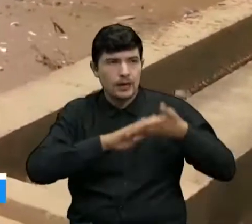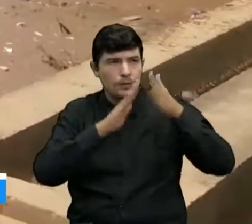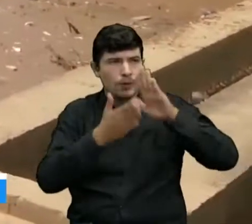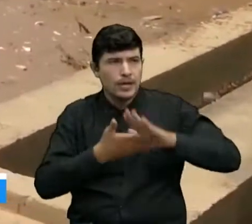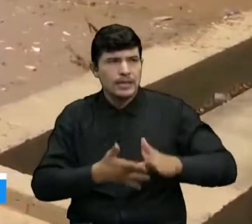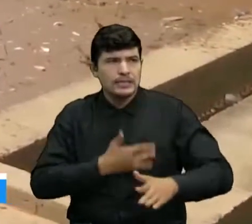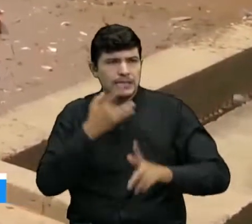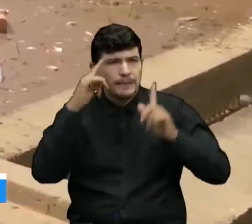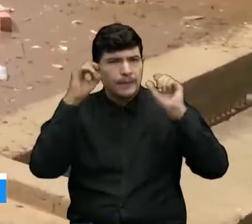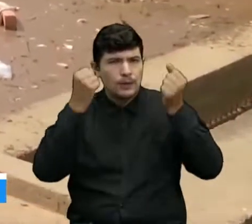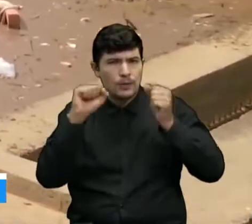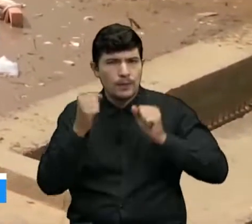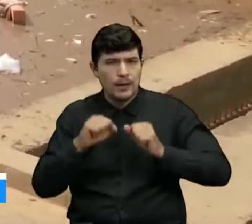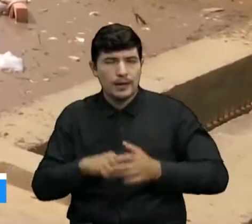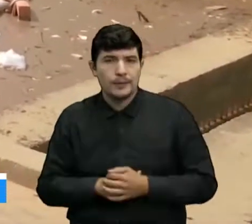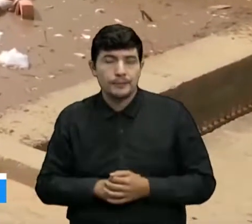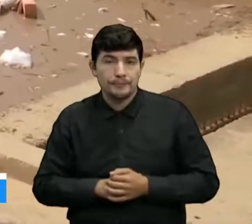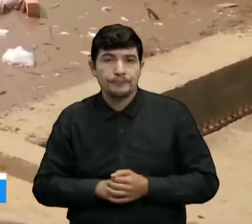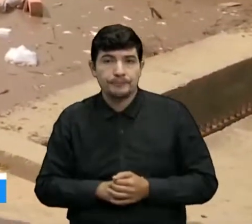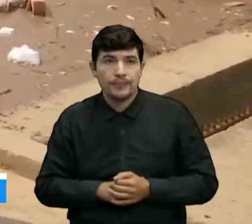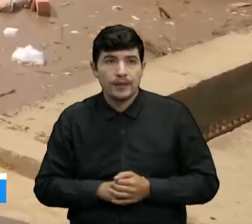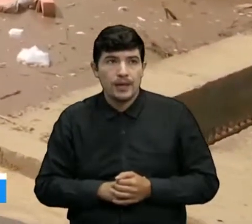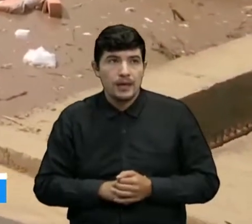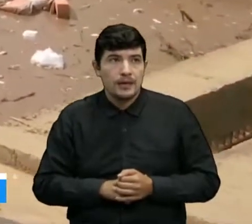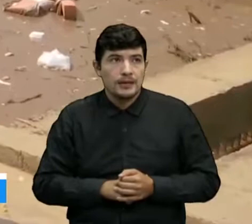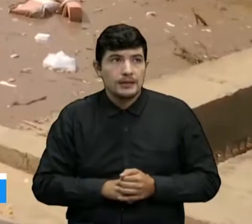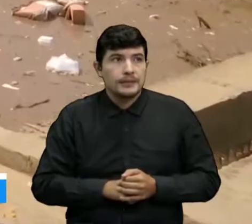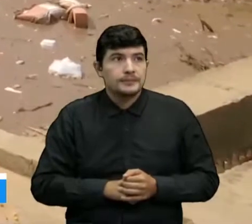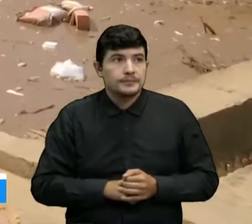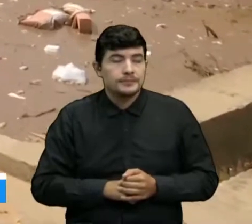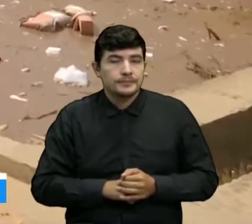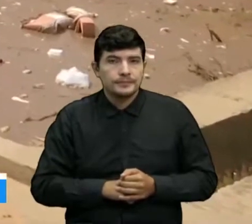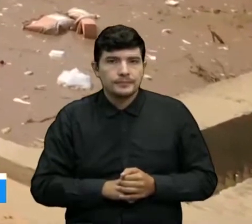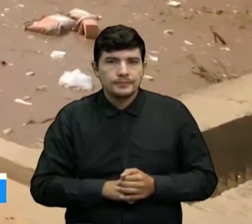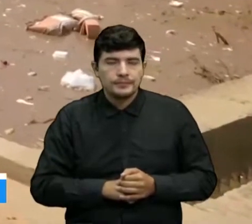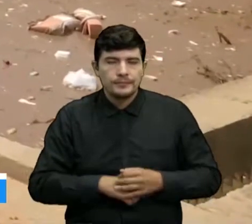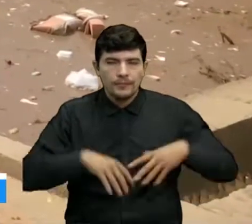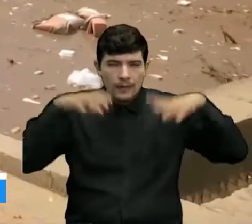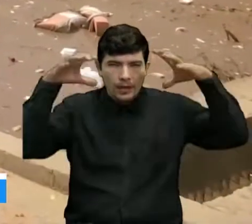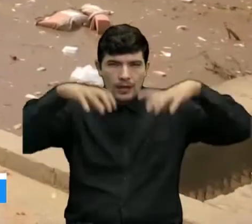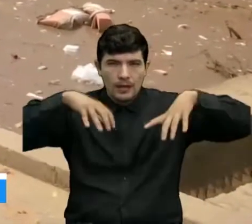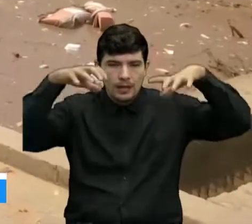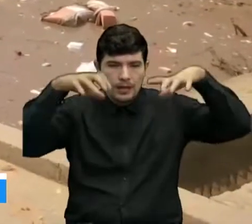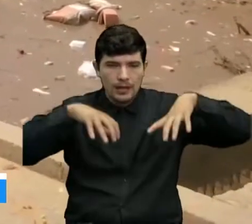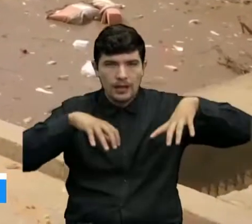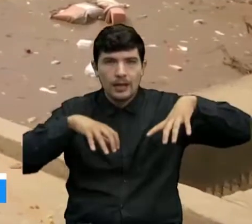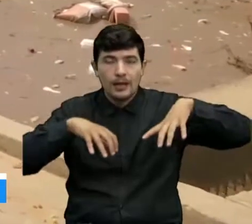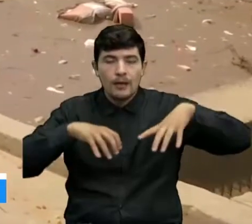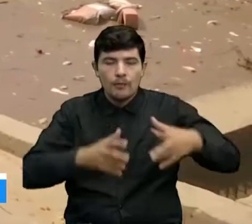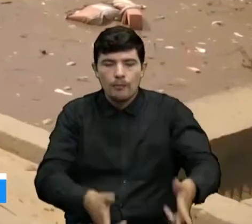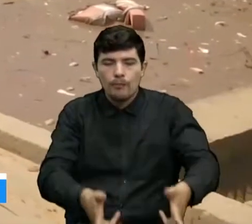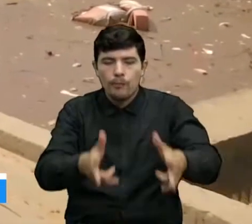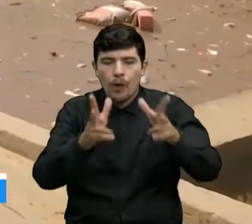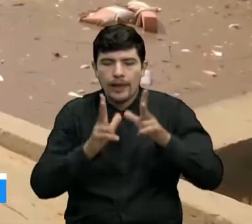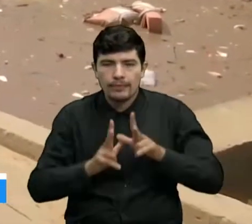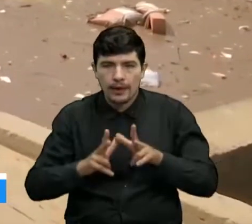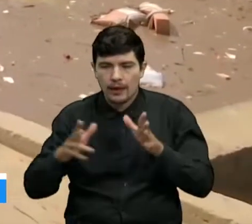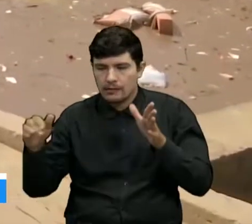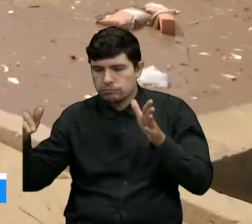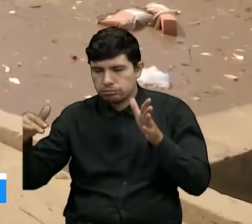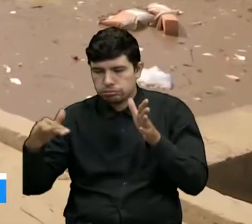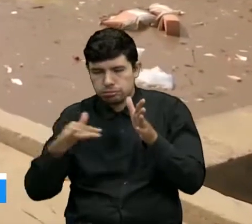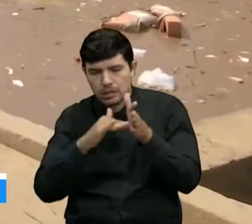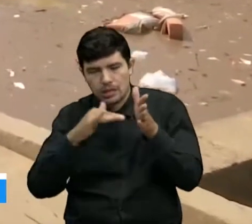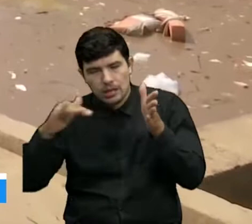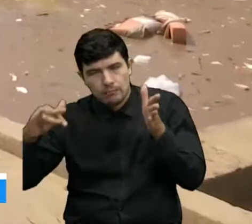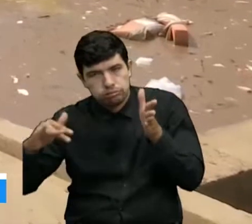porque las lluvias están socavando un puente que comunica a este barrio con el centro de la ciudad de Cúcuta. Y para ampliar esta información nos acompaña el señor